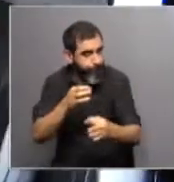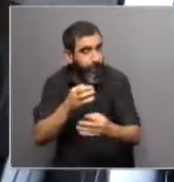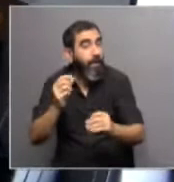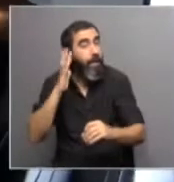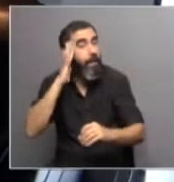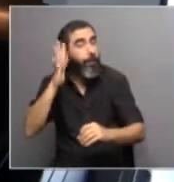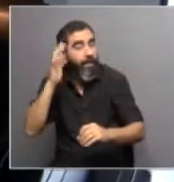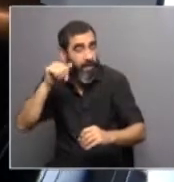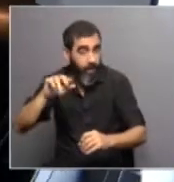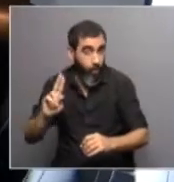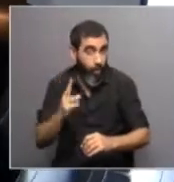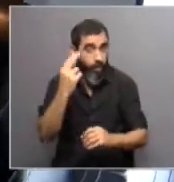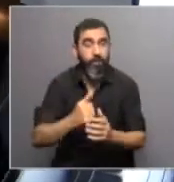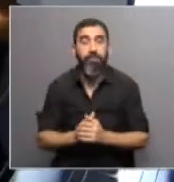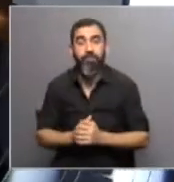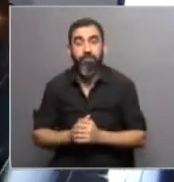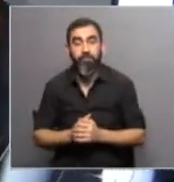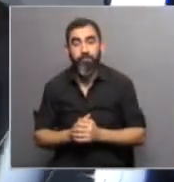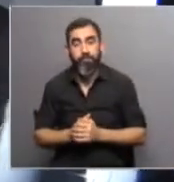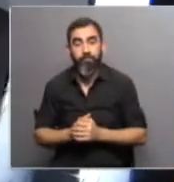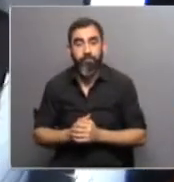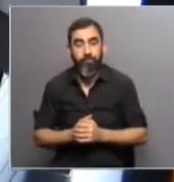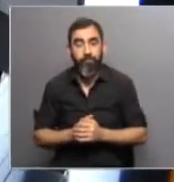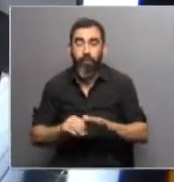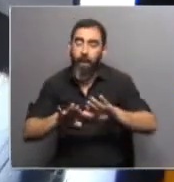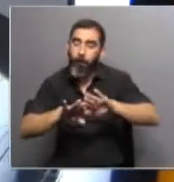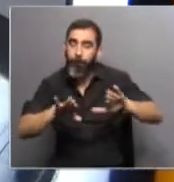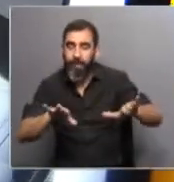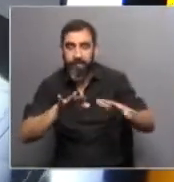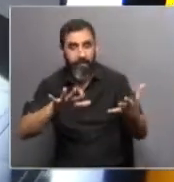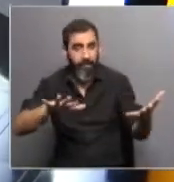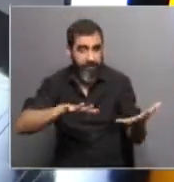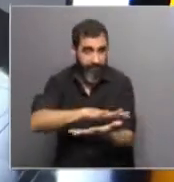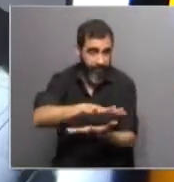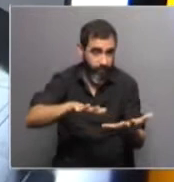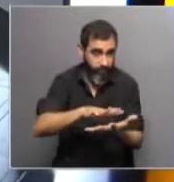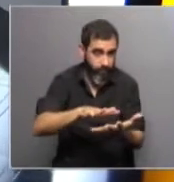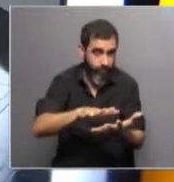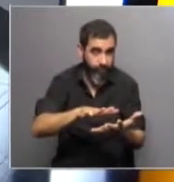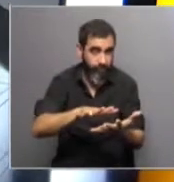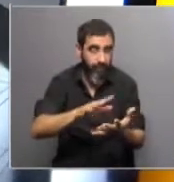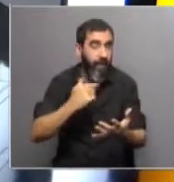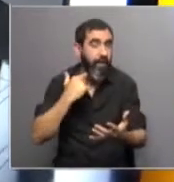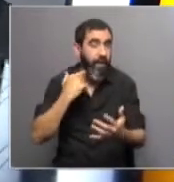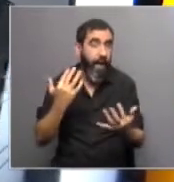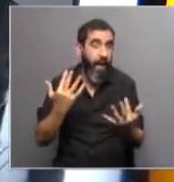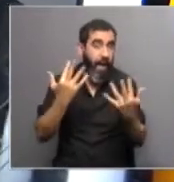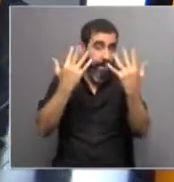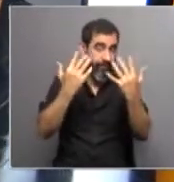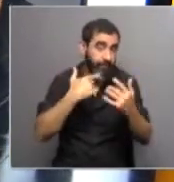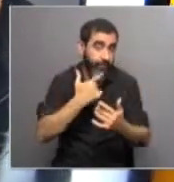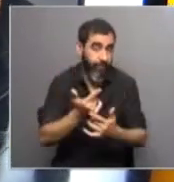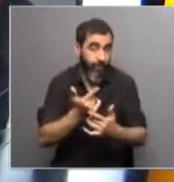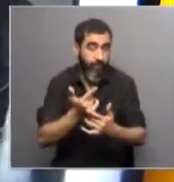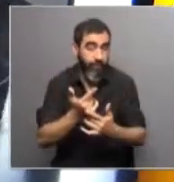se espera para Uruguay? Bueno, independientemente del escenario que uno use de emisión de gases de invernadero, si uno